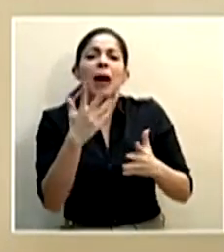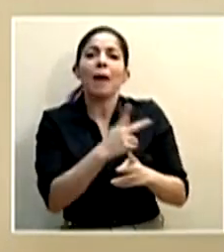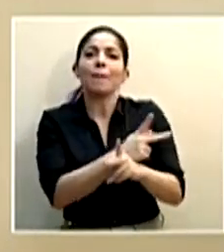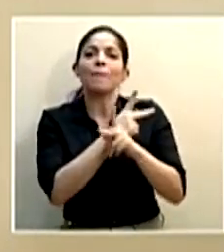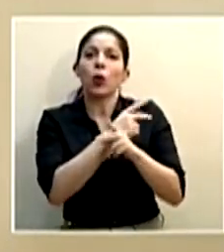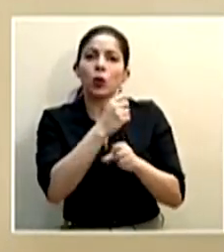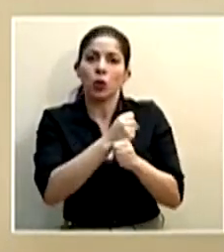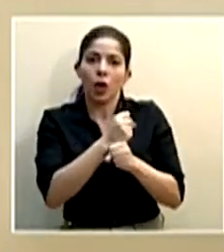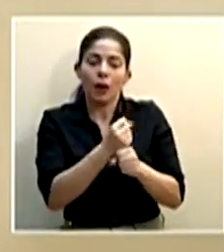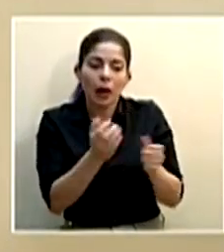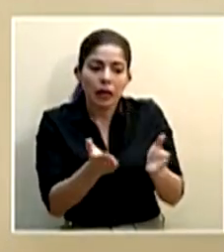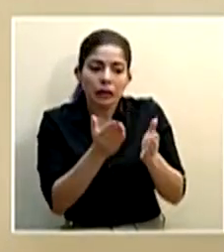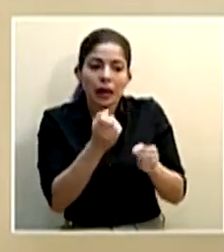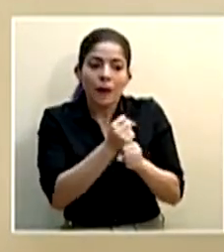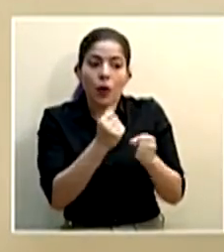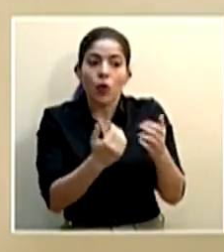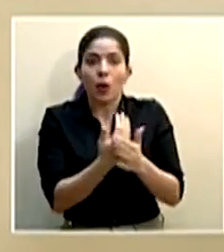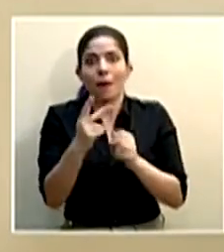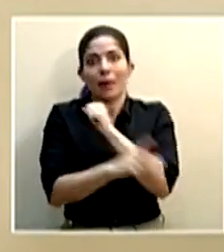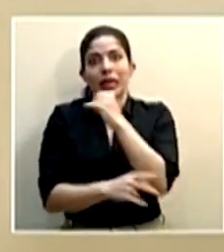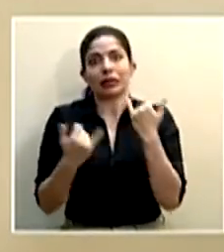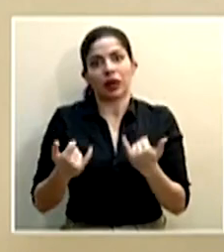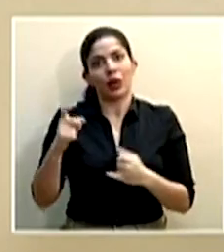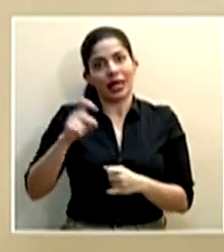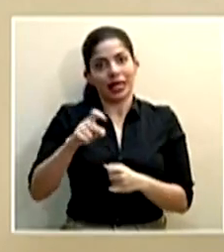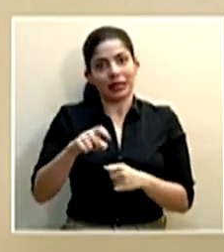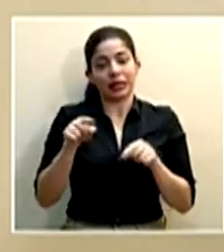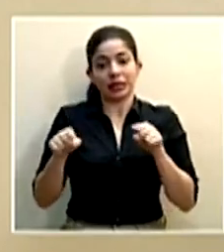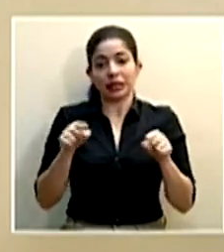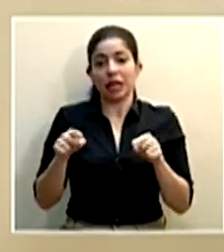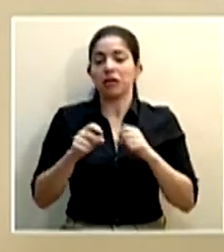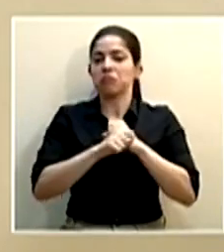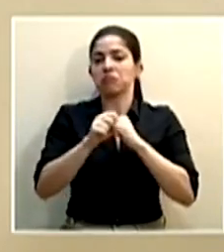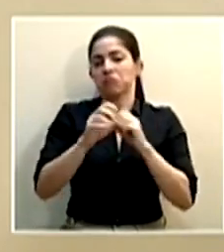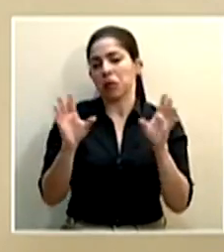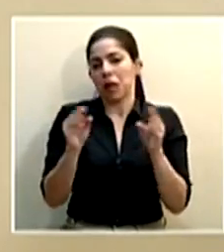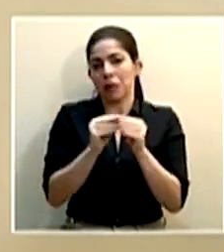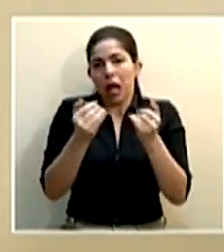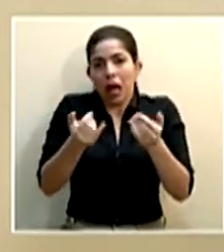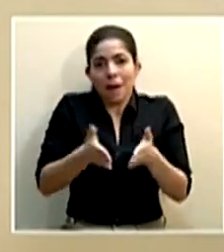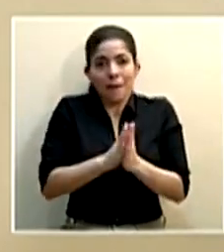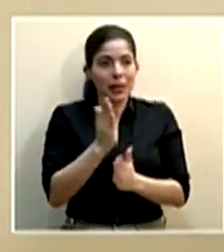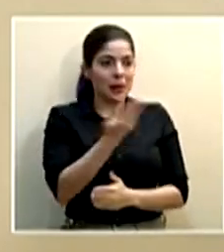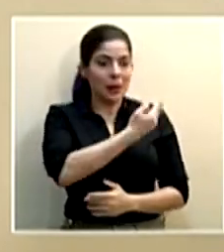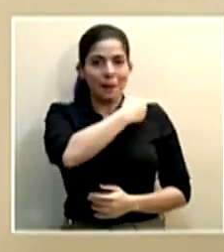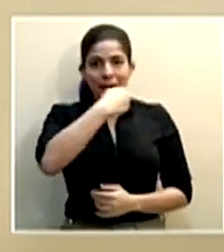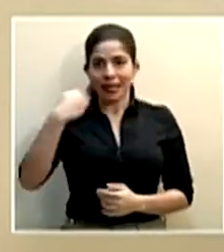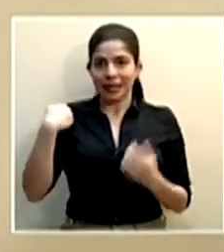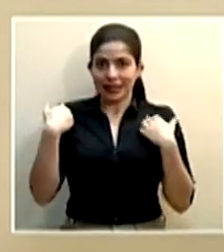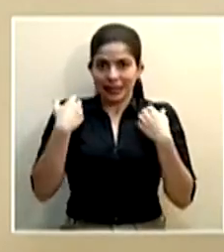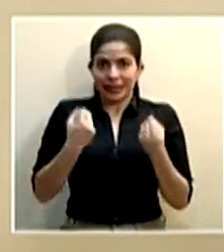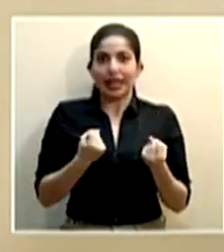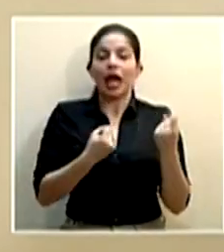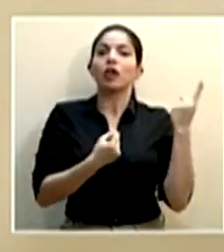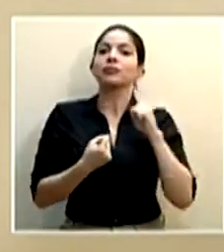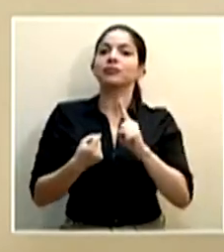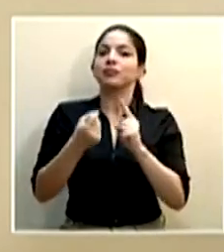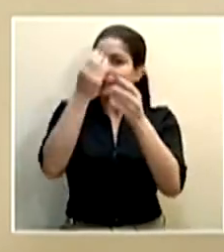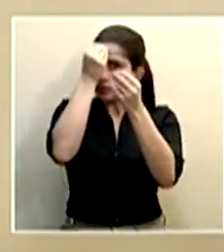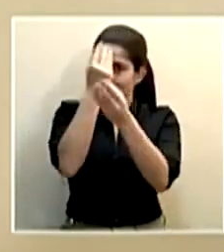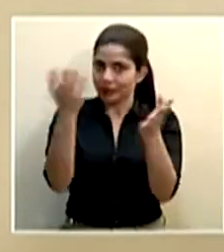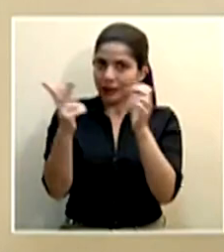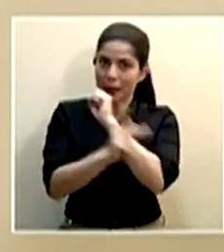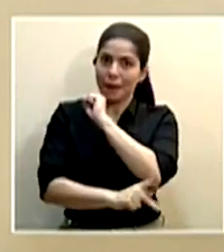nuevos empleos, que es lo que está necesitando el país. Sin más, le pediré al ministro de Salud que comunique al país